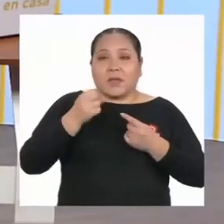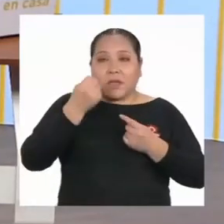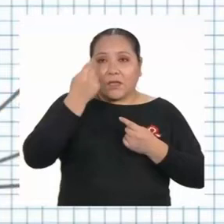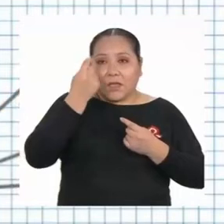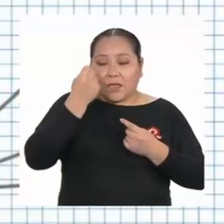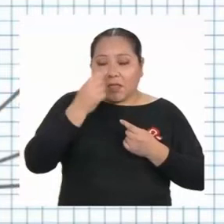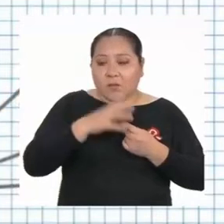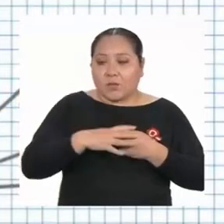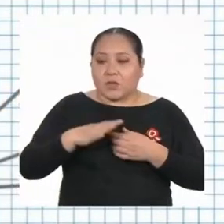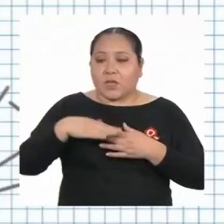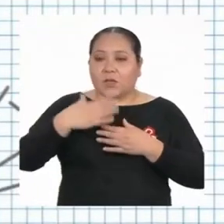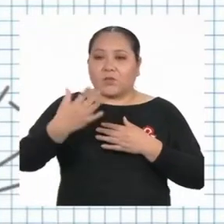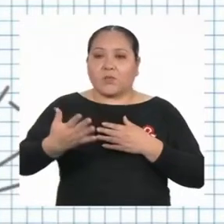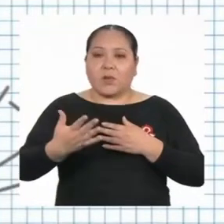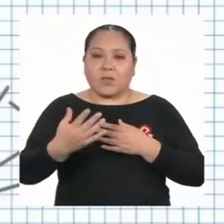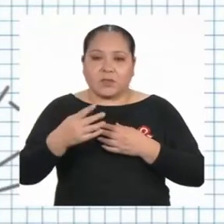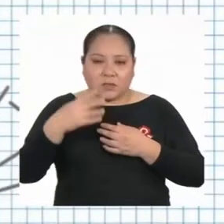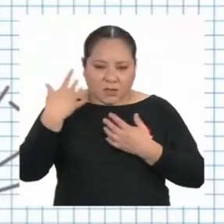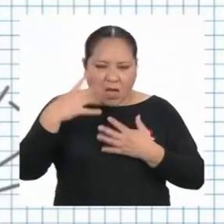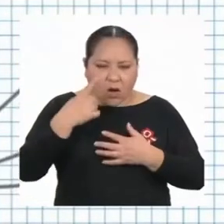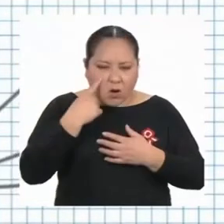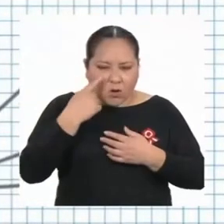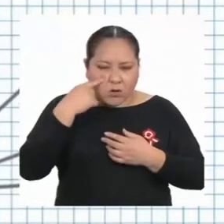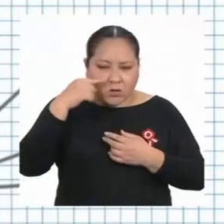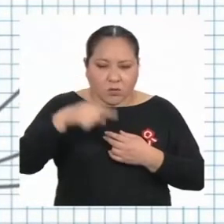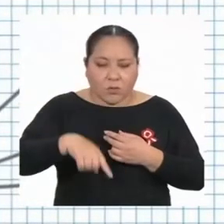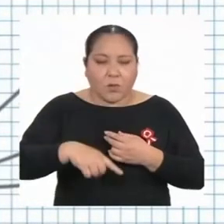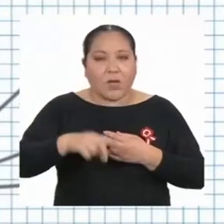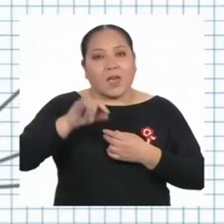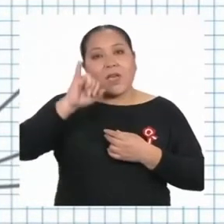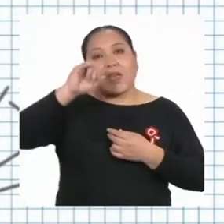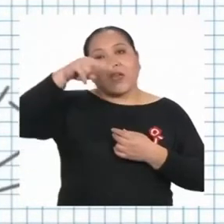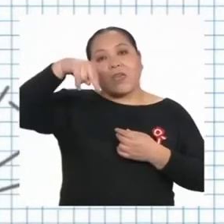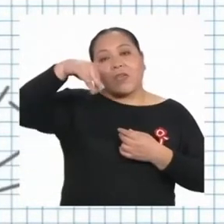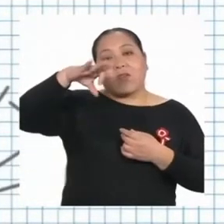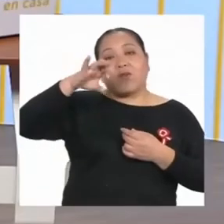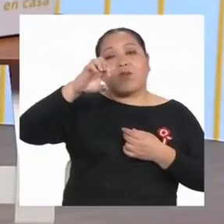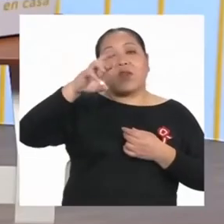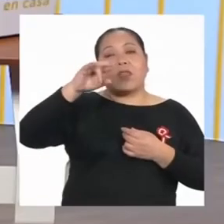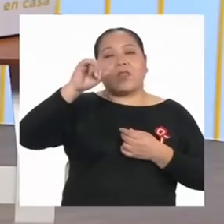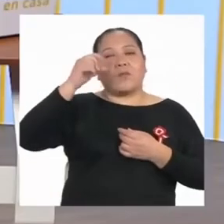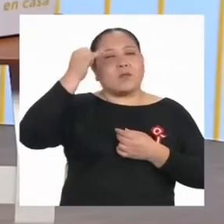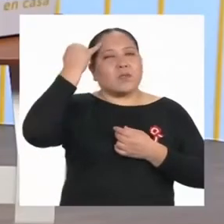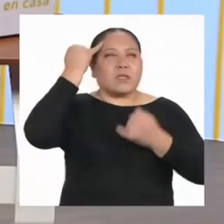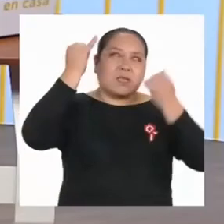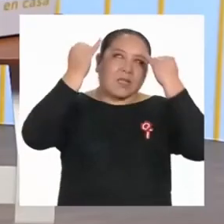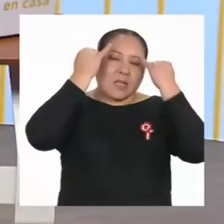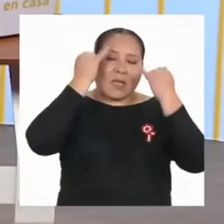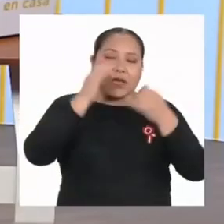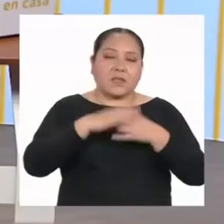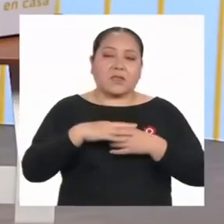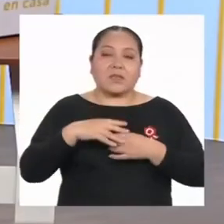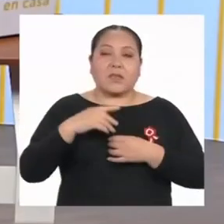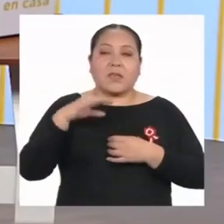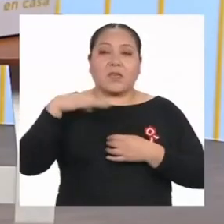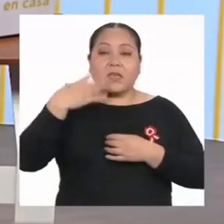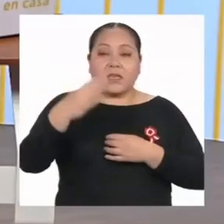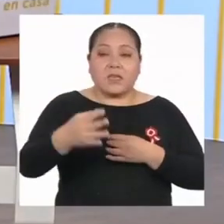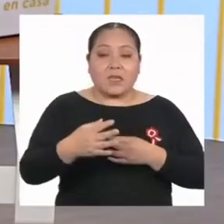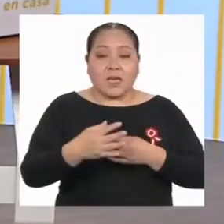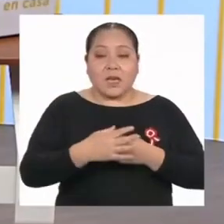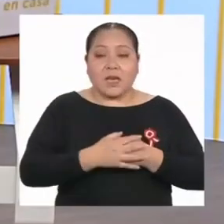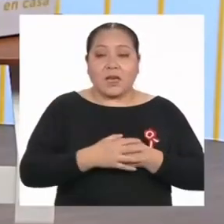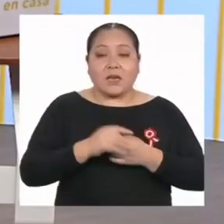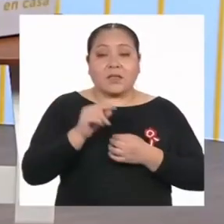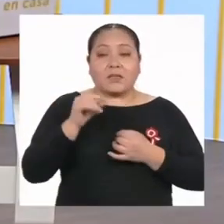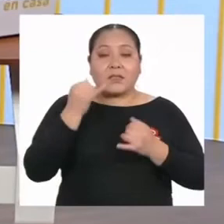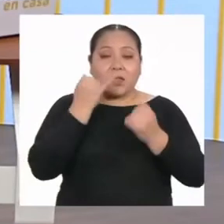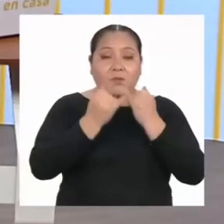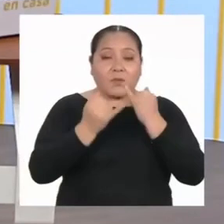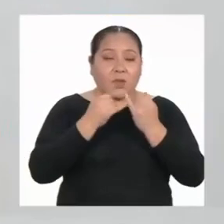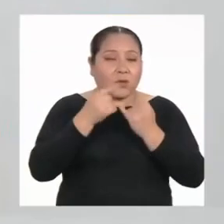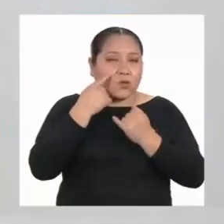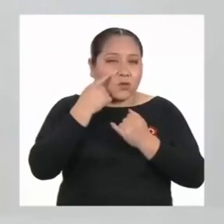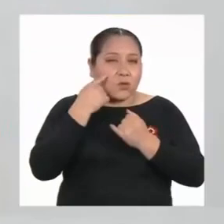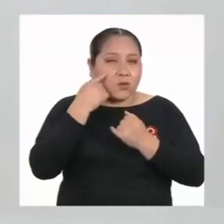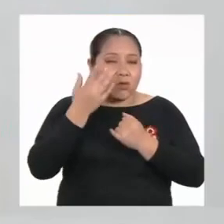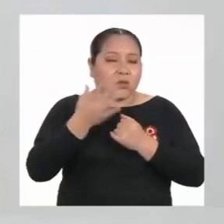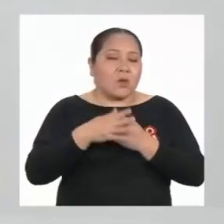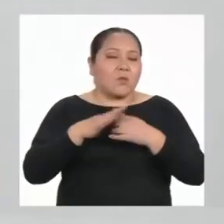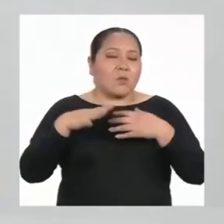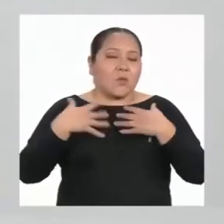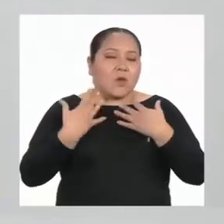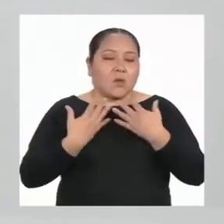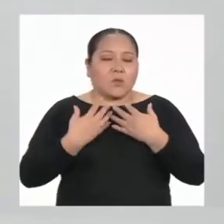inferimos. Y cuando ya conocemos más del tema en profundidad, podemos formarnos una postura y opinar.